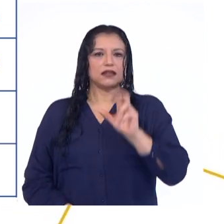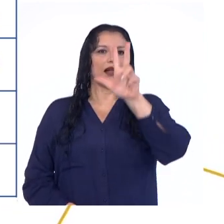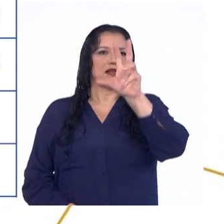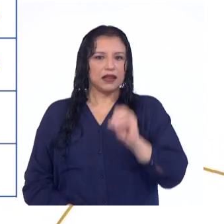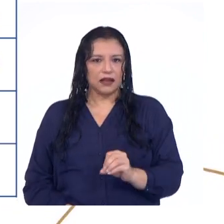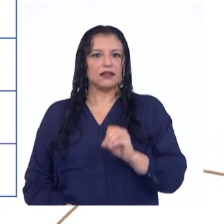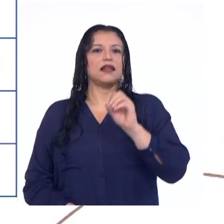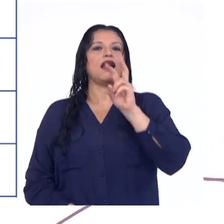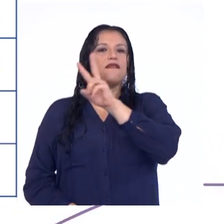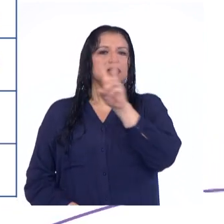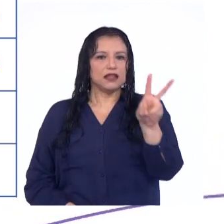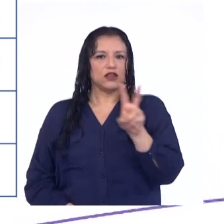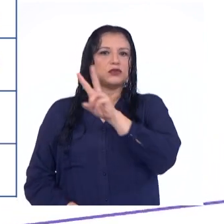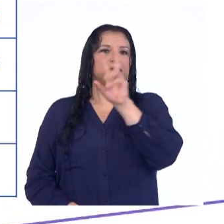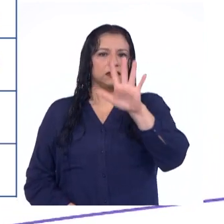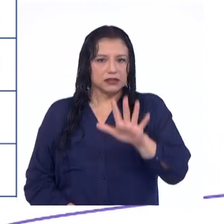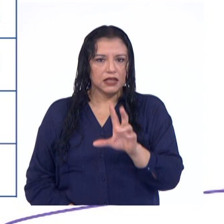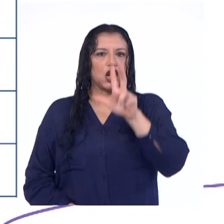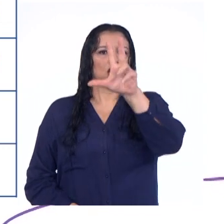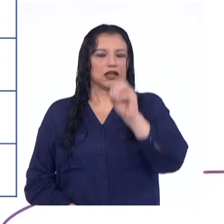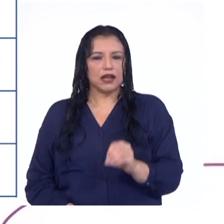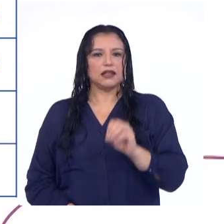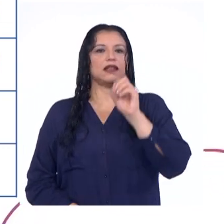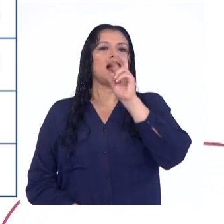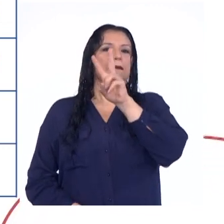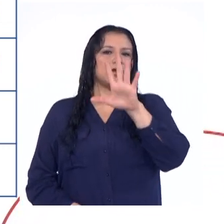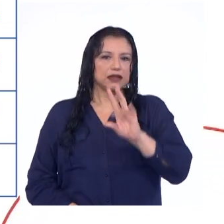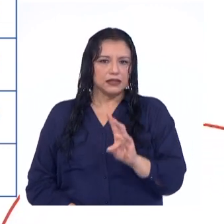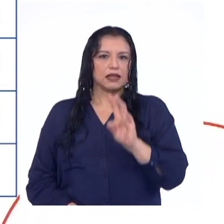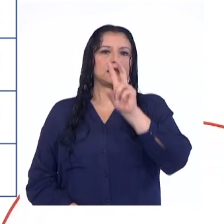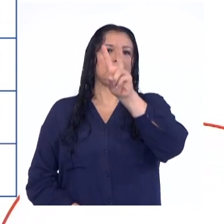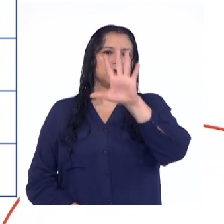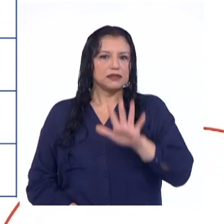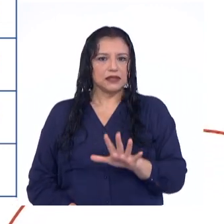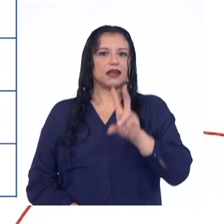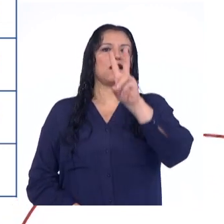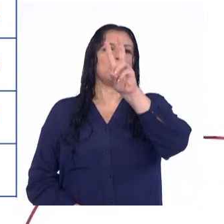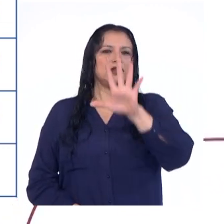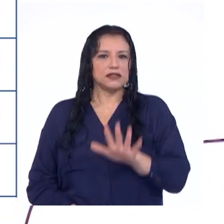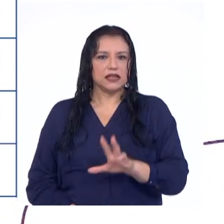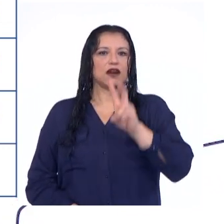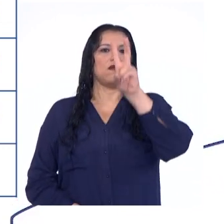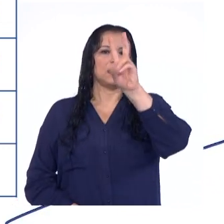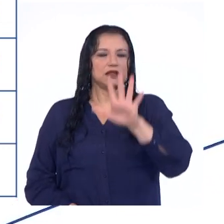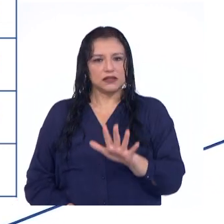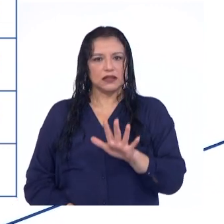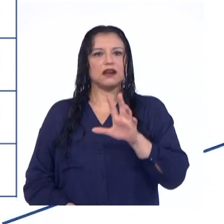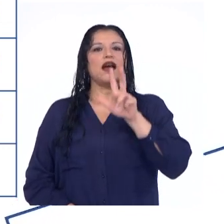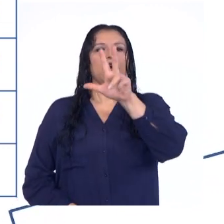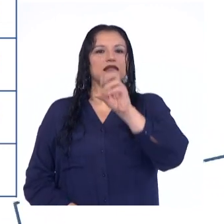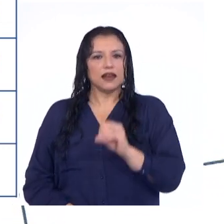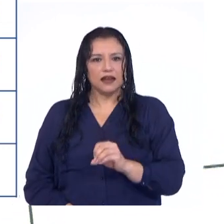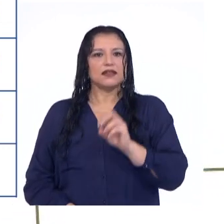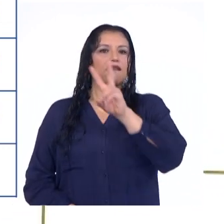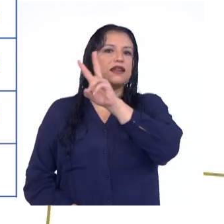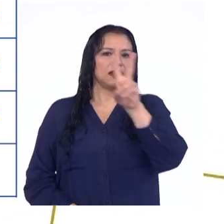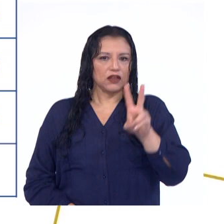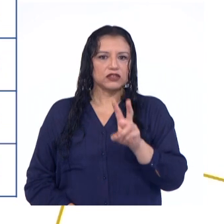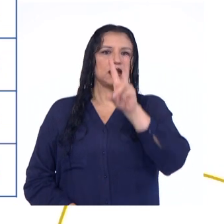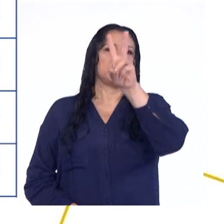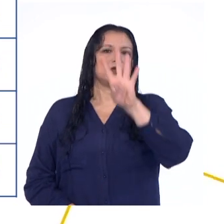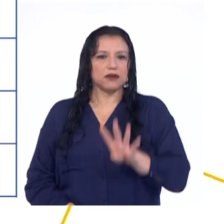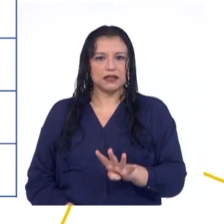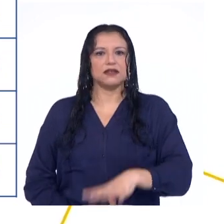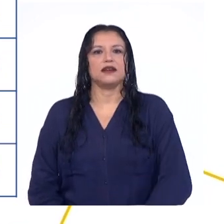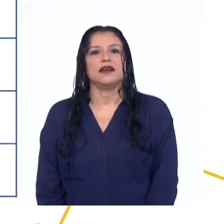30, 22, 25, 30, 27, 25, 25, 25, 30, 22 y